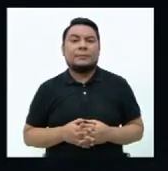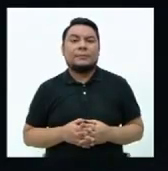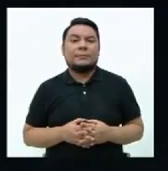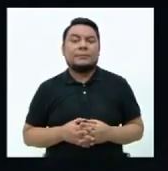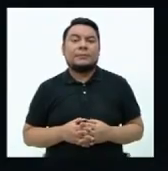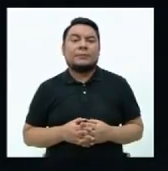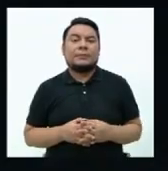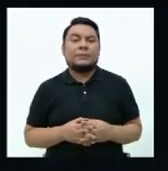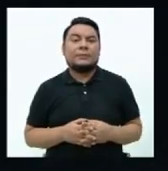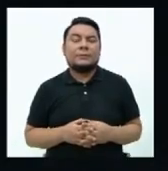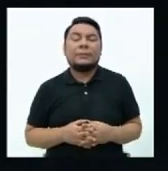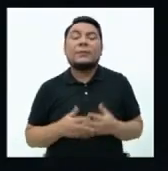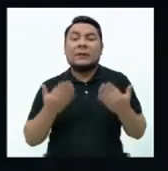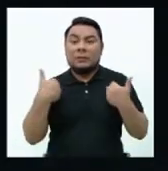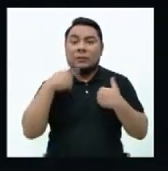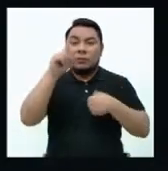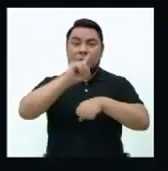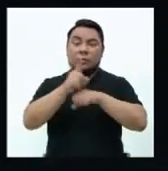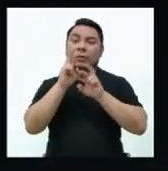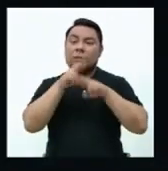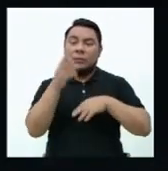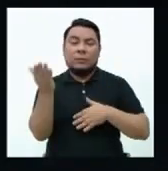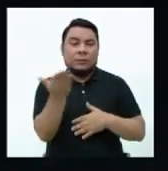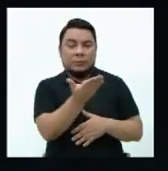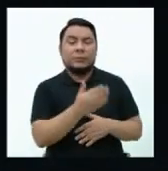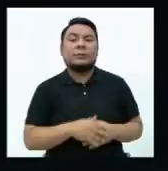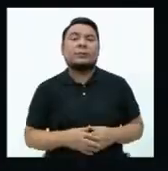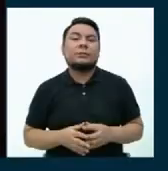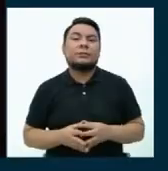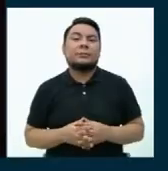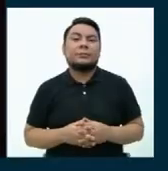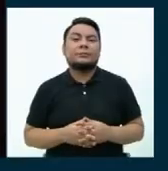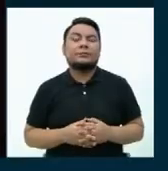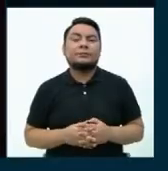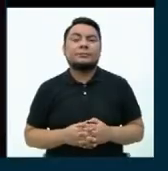Muy bien, candidata, tiene usted un minuto para responderle a la ciudadana.